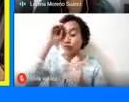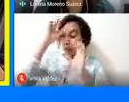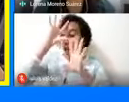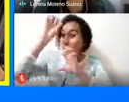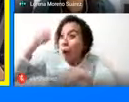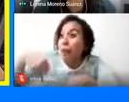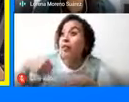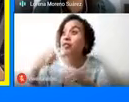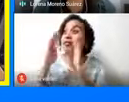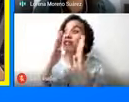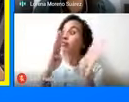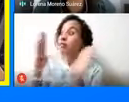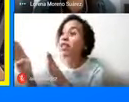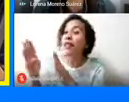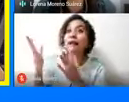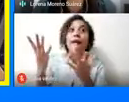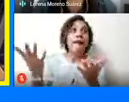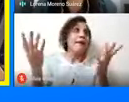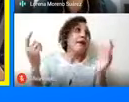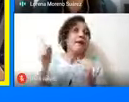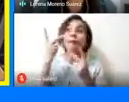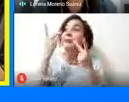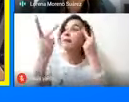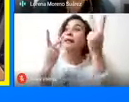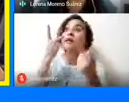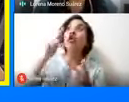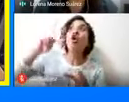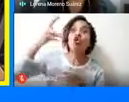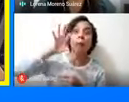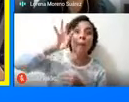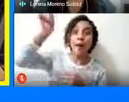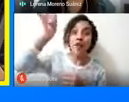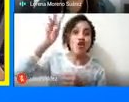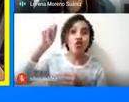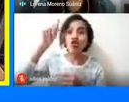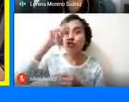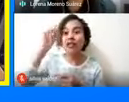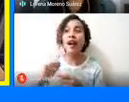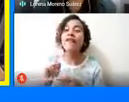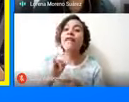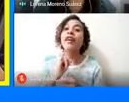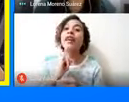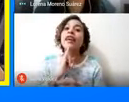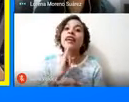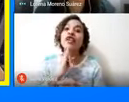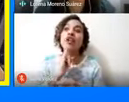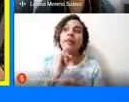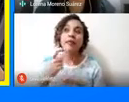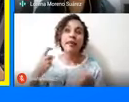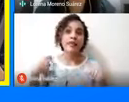de atender a un visitante extranjero que no maneje el idioma español,